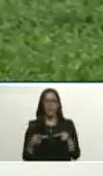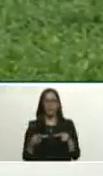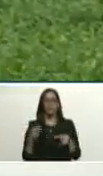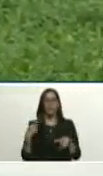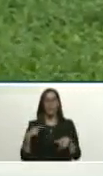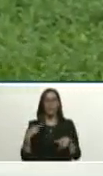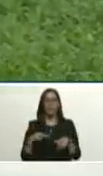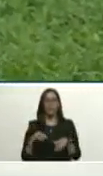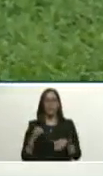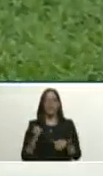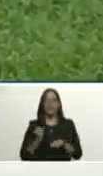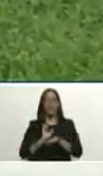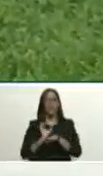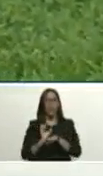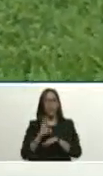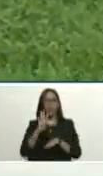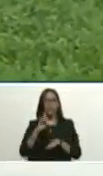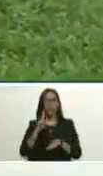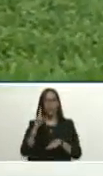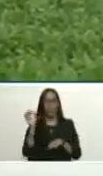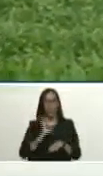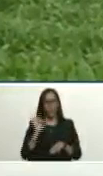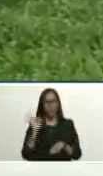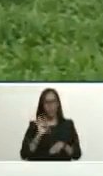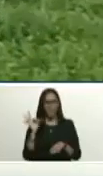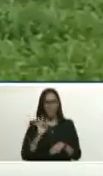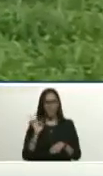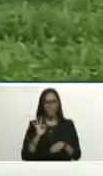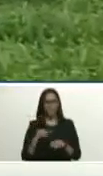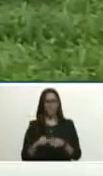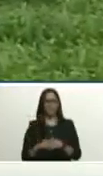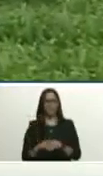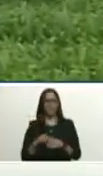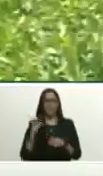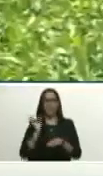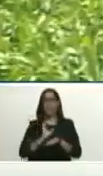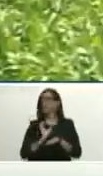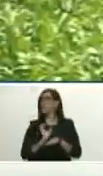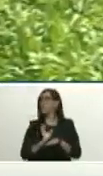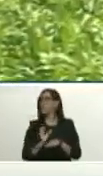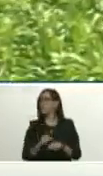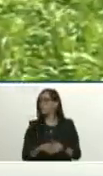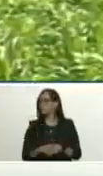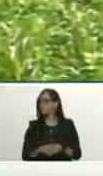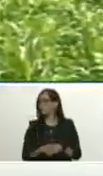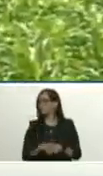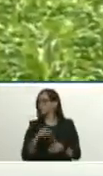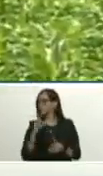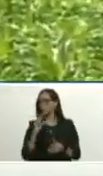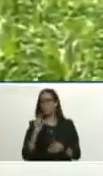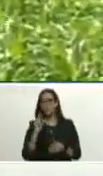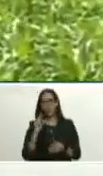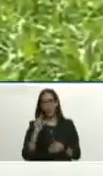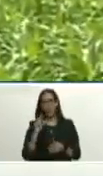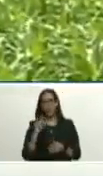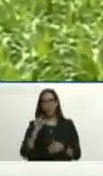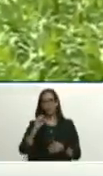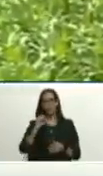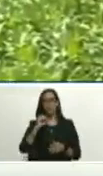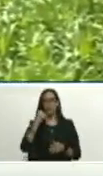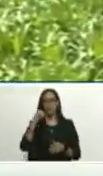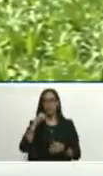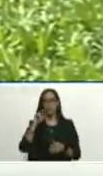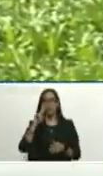Ecuador con 41% de crecimiento en importaciones Ecuador segundo Surinam con 40%